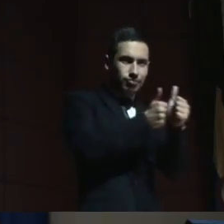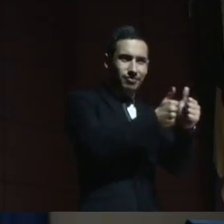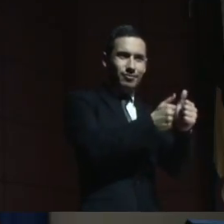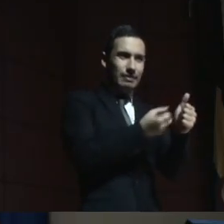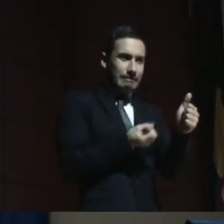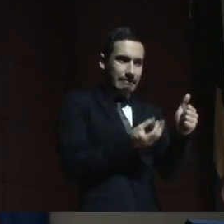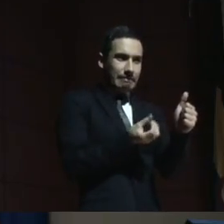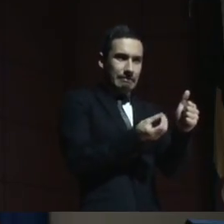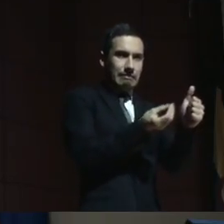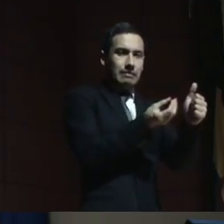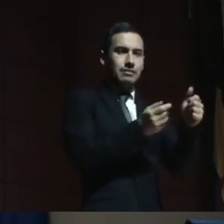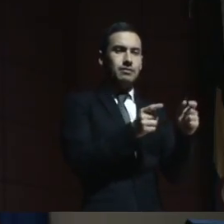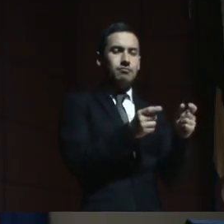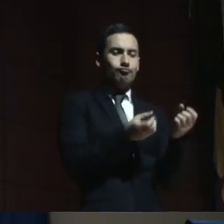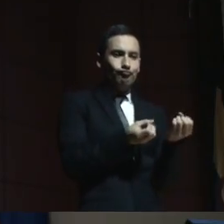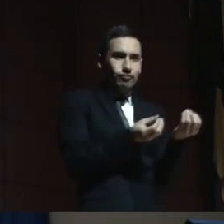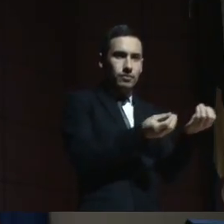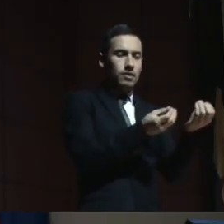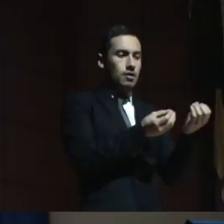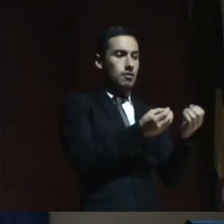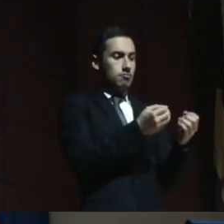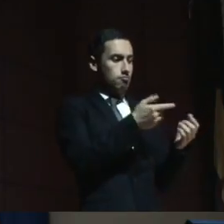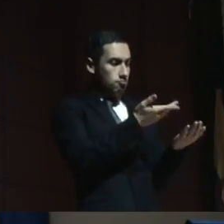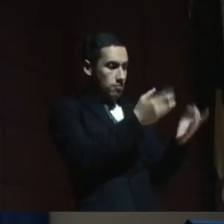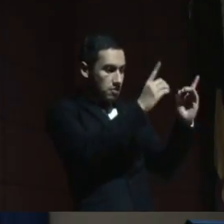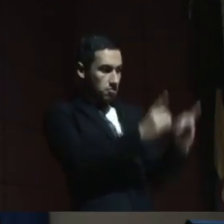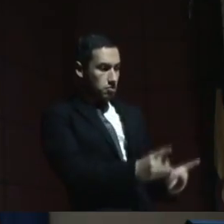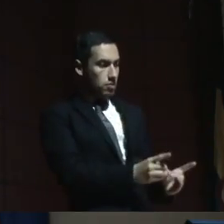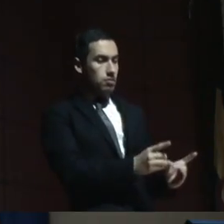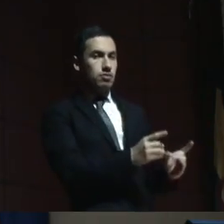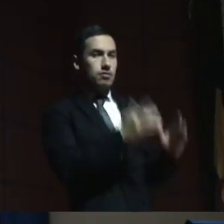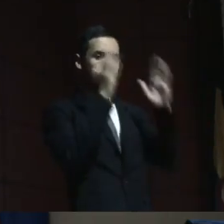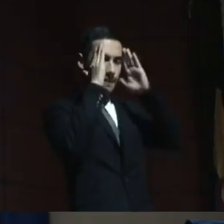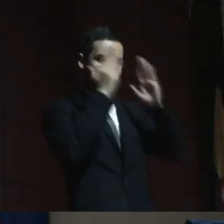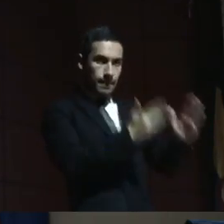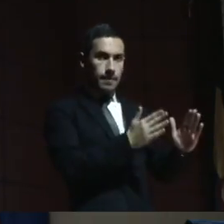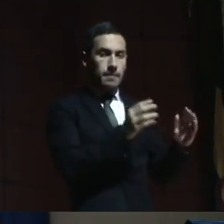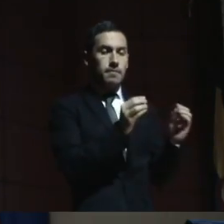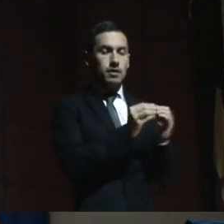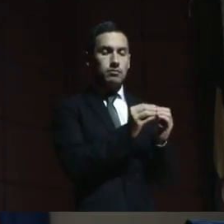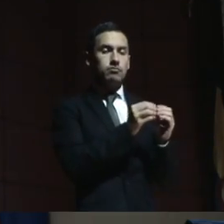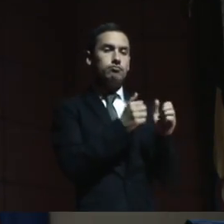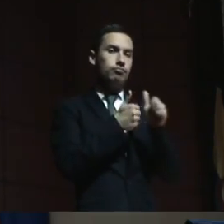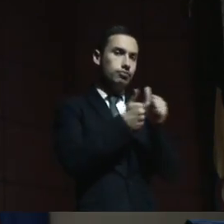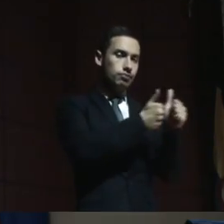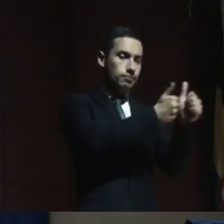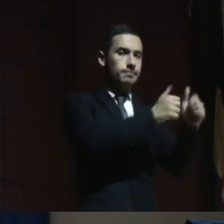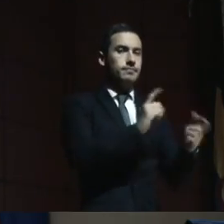cómo sus decisiones son tenidas en cuenta y orientando también.